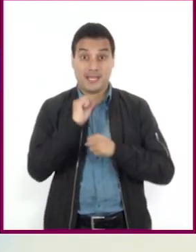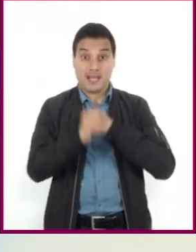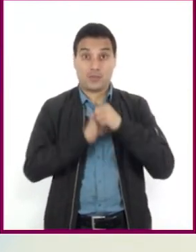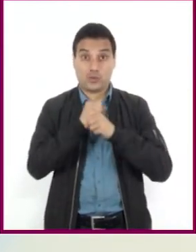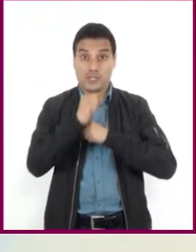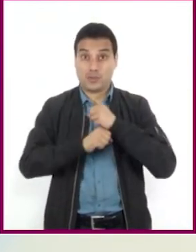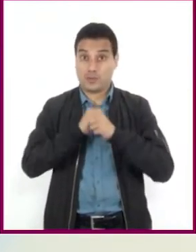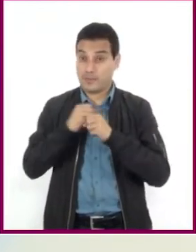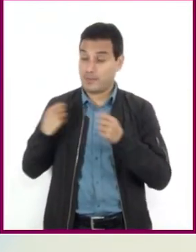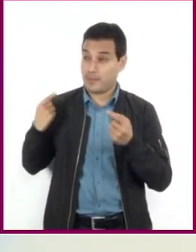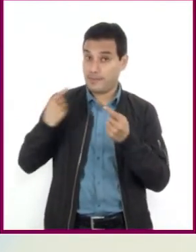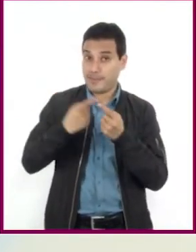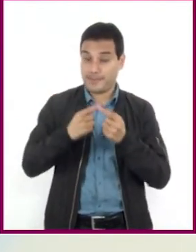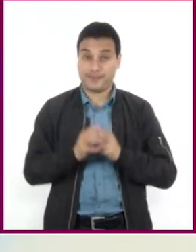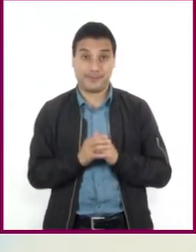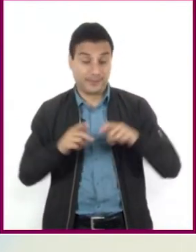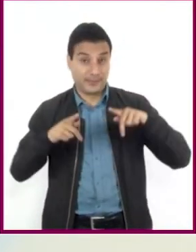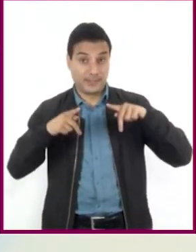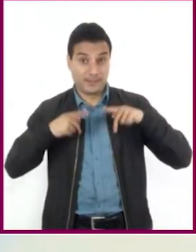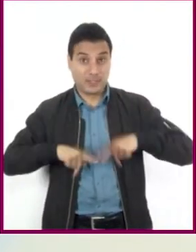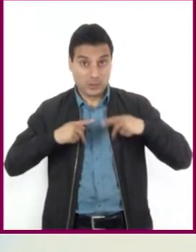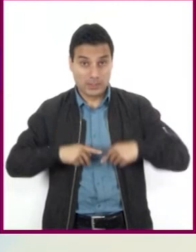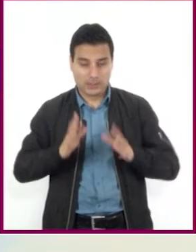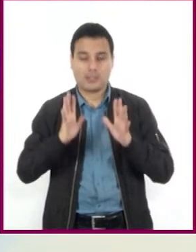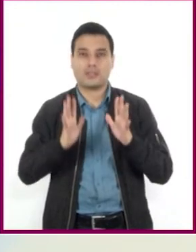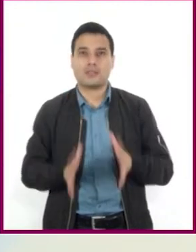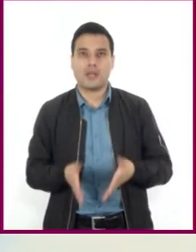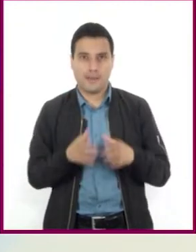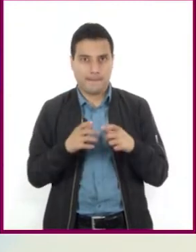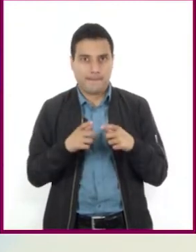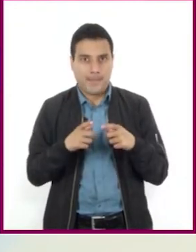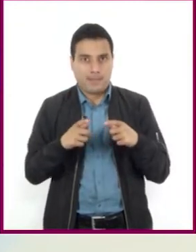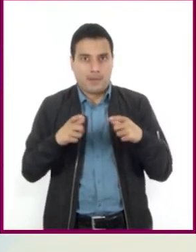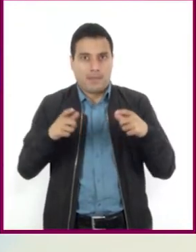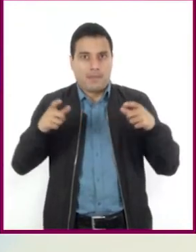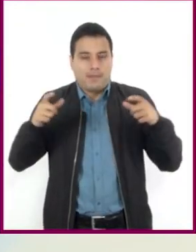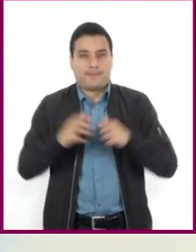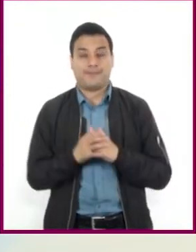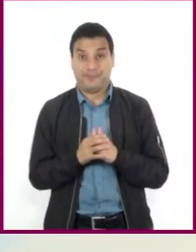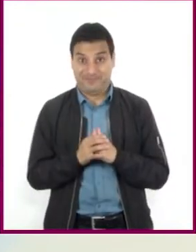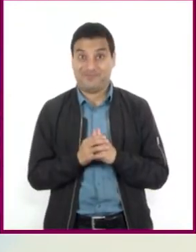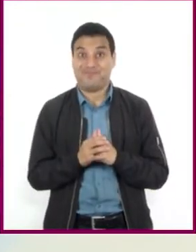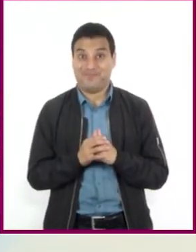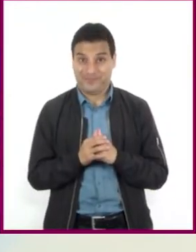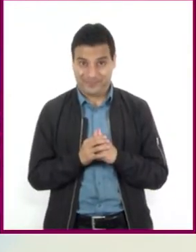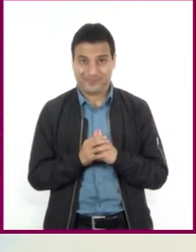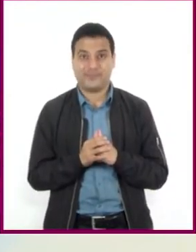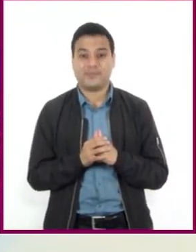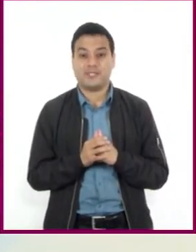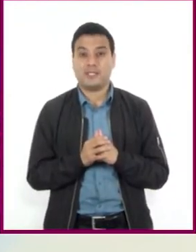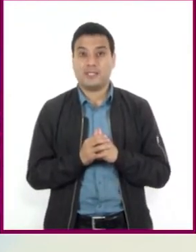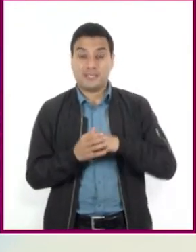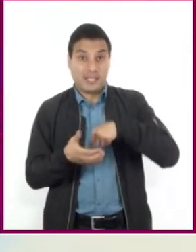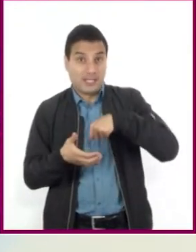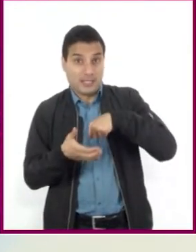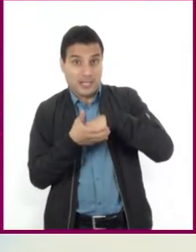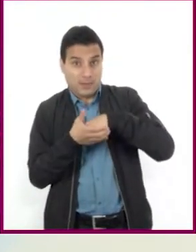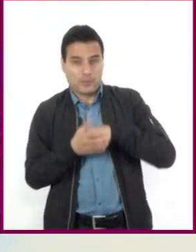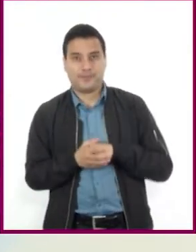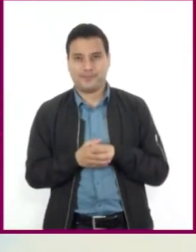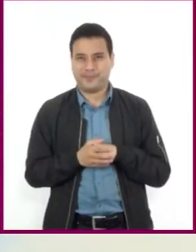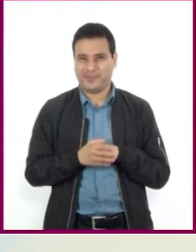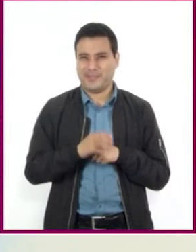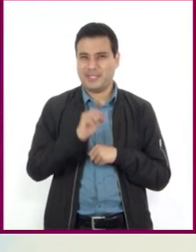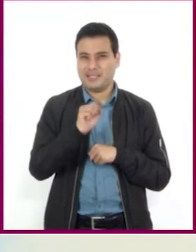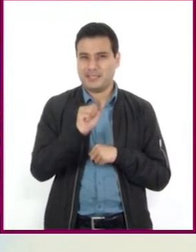población de Baja California Sur ha aumentado de manera considerable, especialmente en San José del Cabo y Cabo San